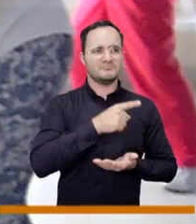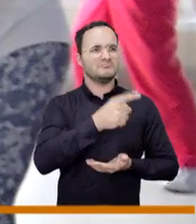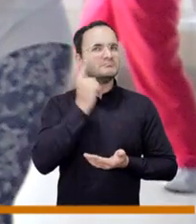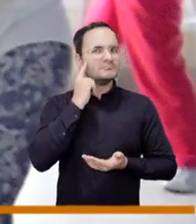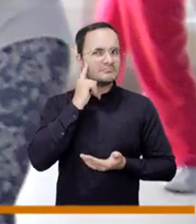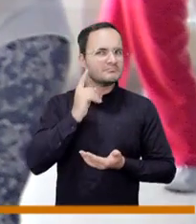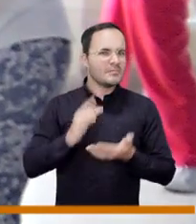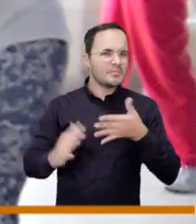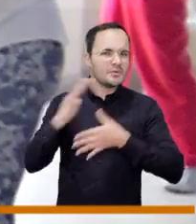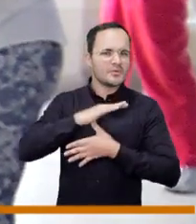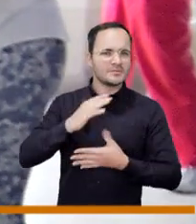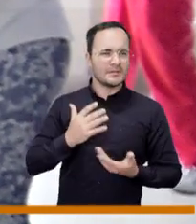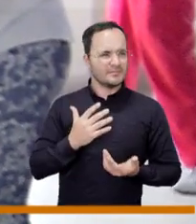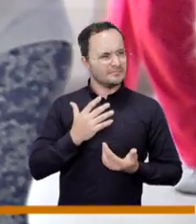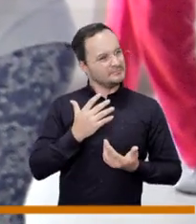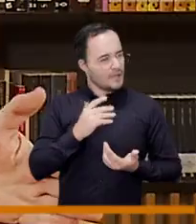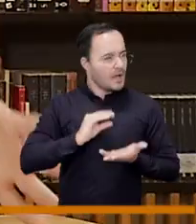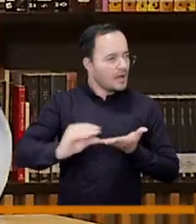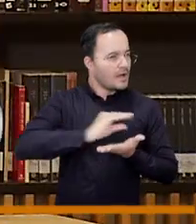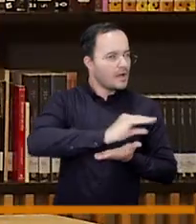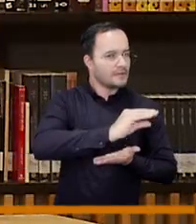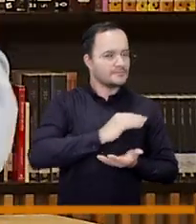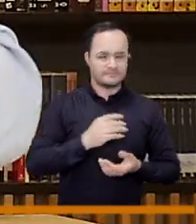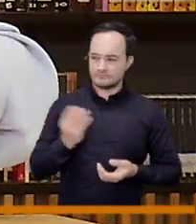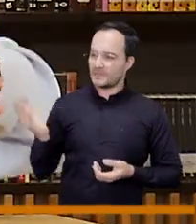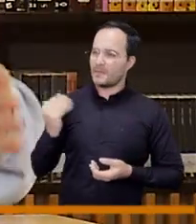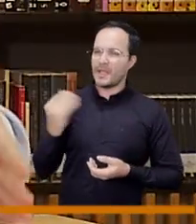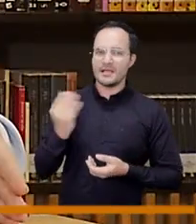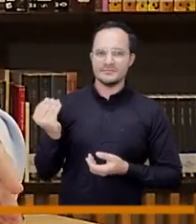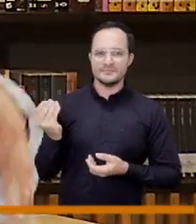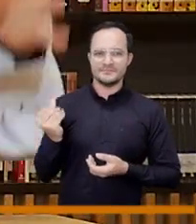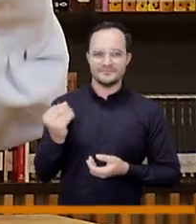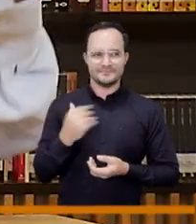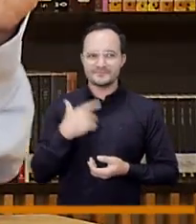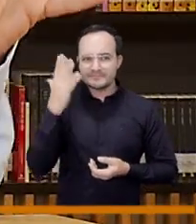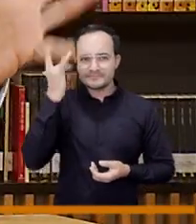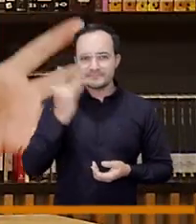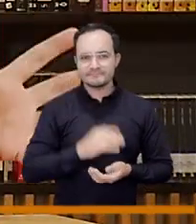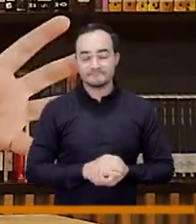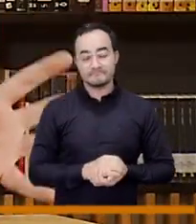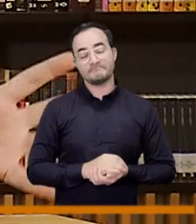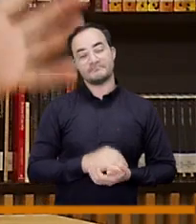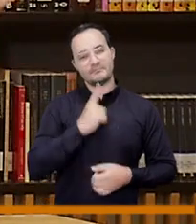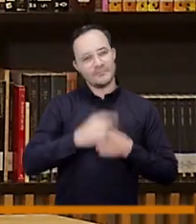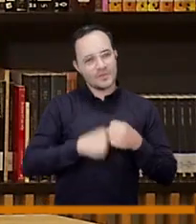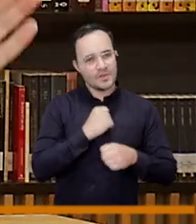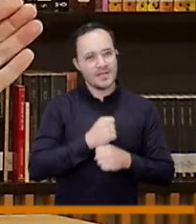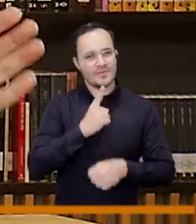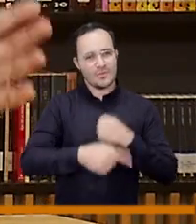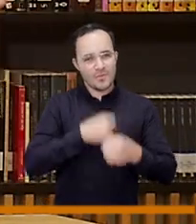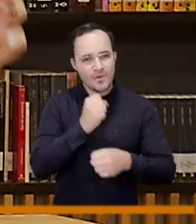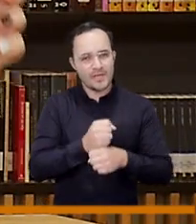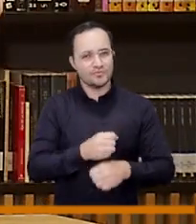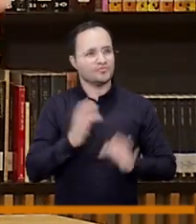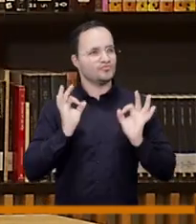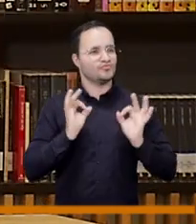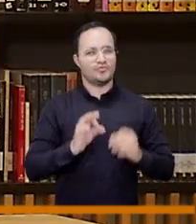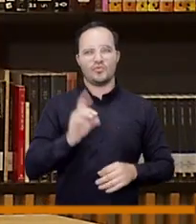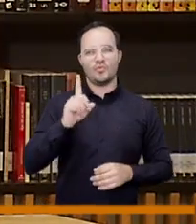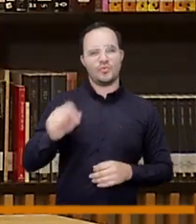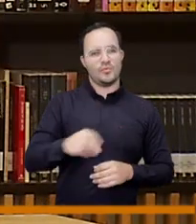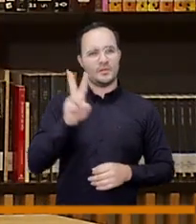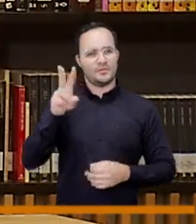de medellín que nos están pidiendo más dónde se nos está yendo cuando cada año hemos tenido 1